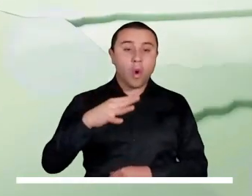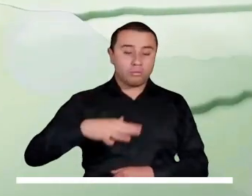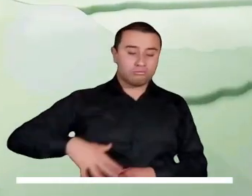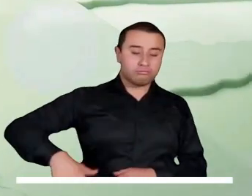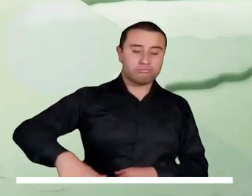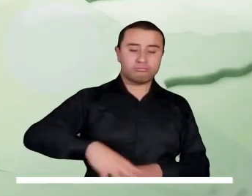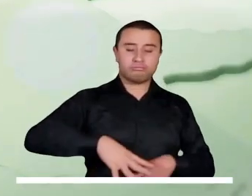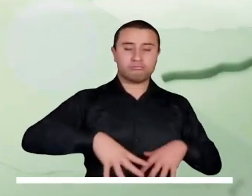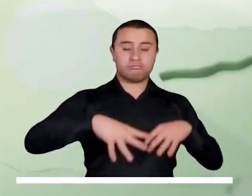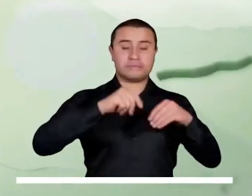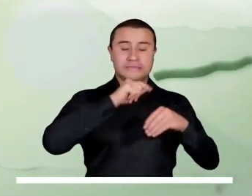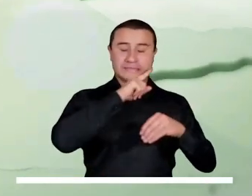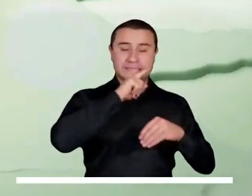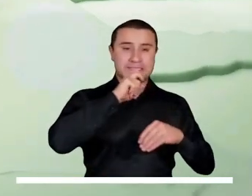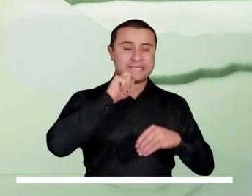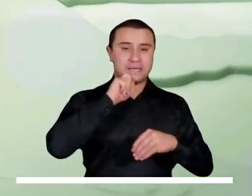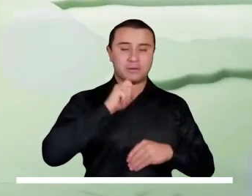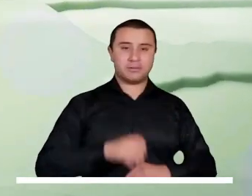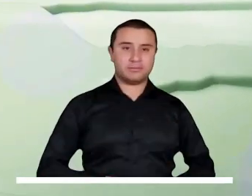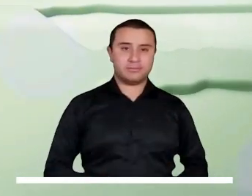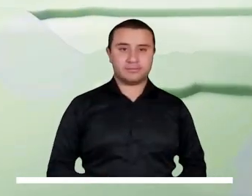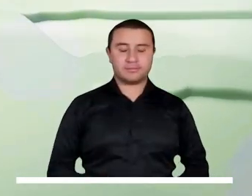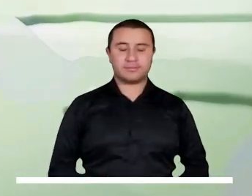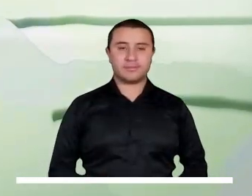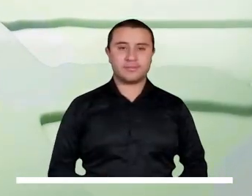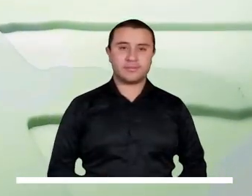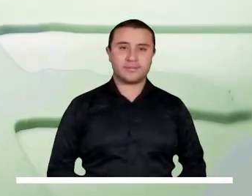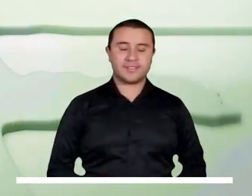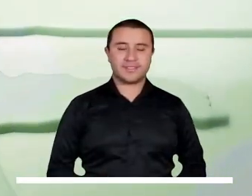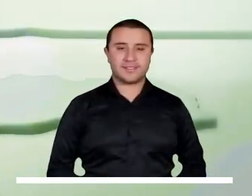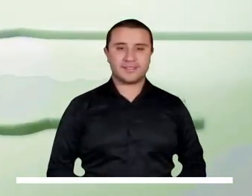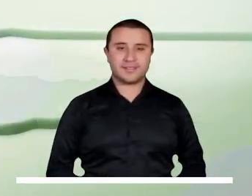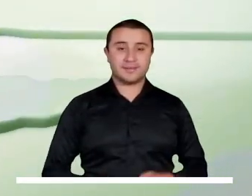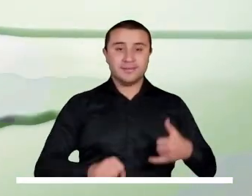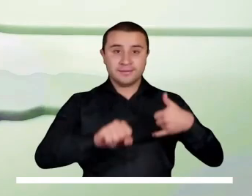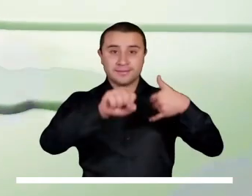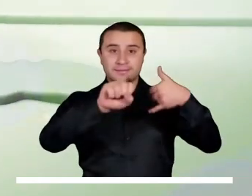que para estas primeras horas del día promete tiempo seco en amplios sectores.